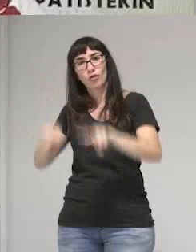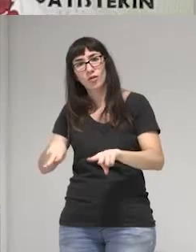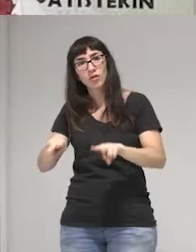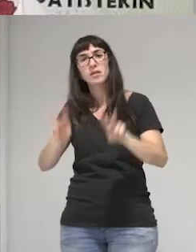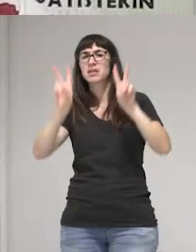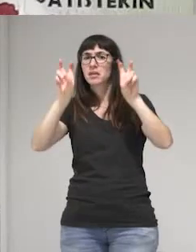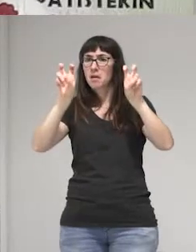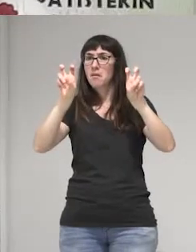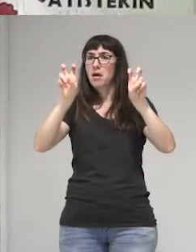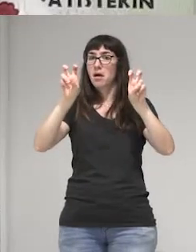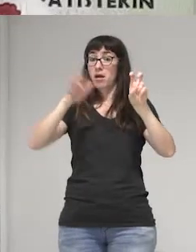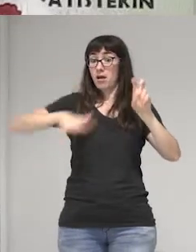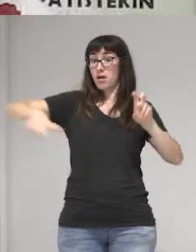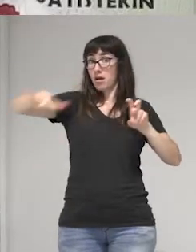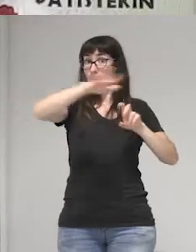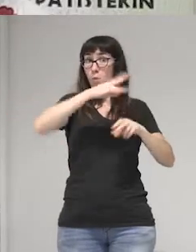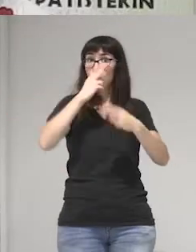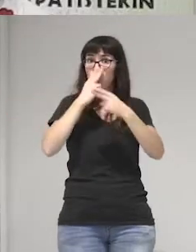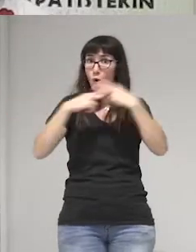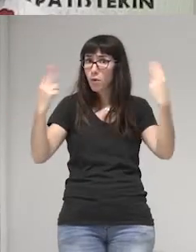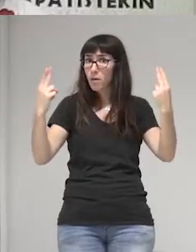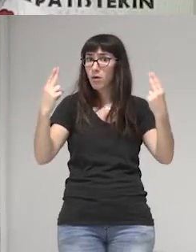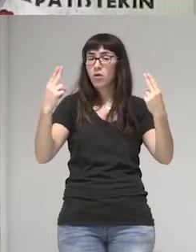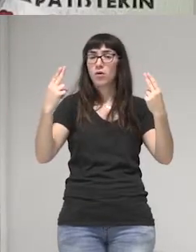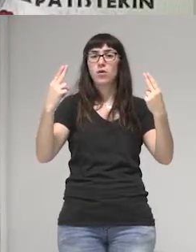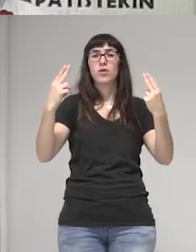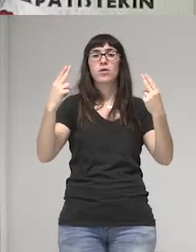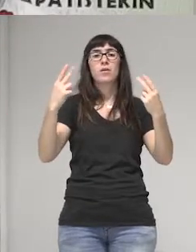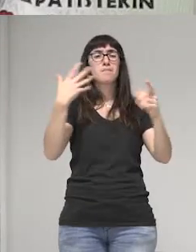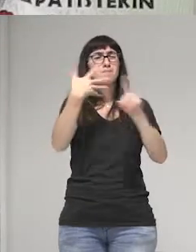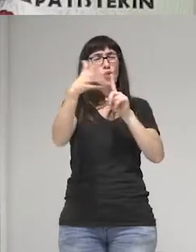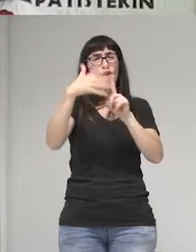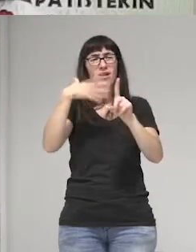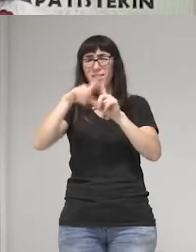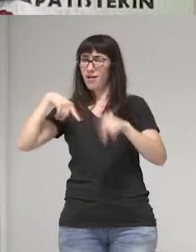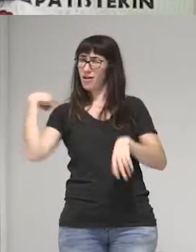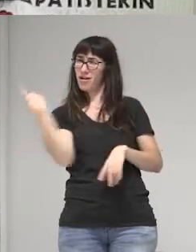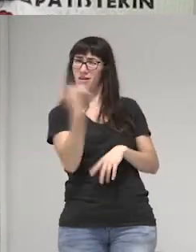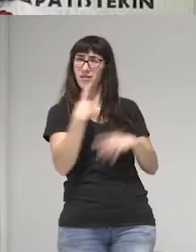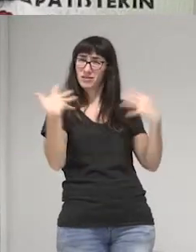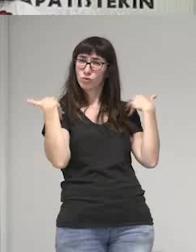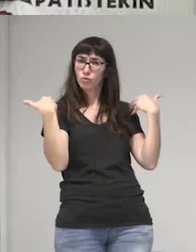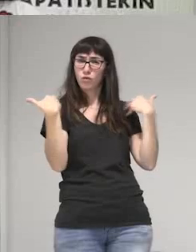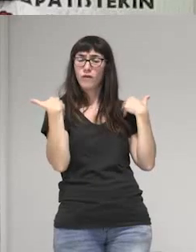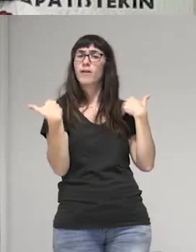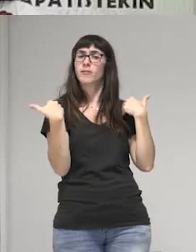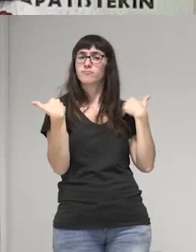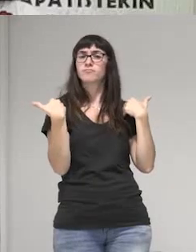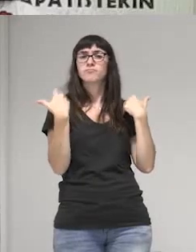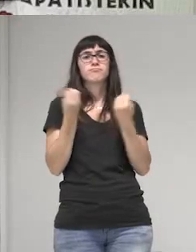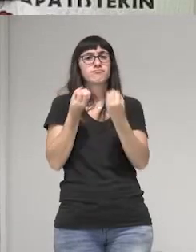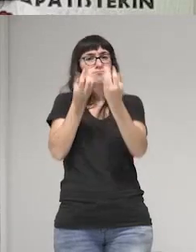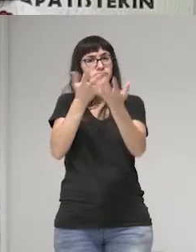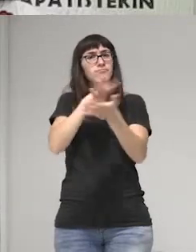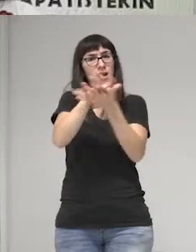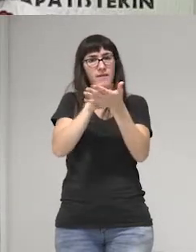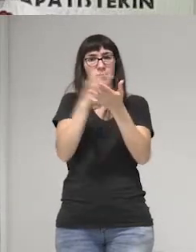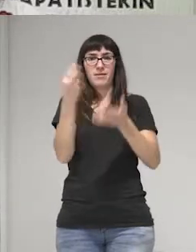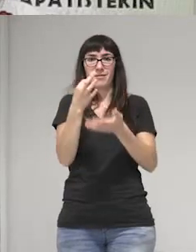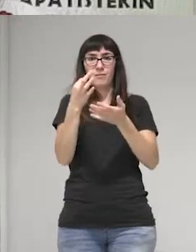en el espacio público de todas las violencias que sufrimos por ser quienes somos.